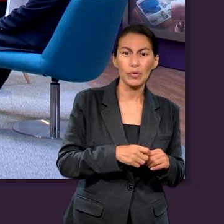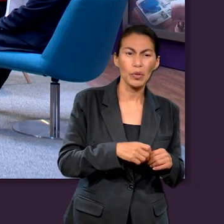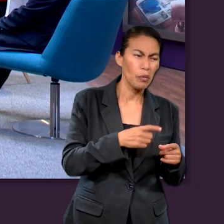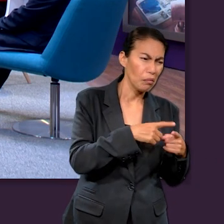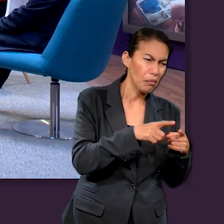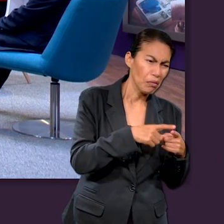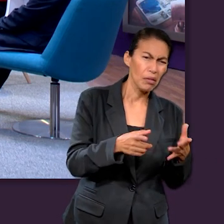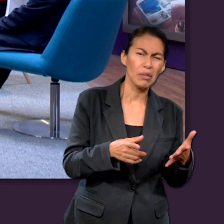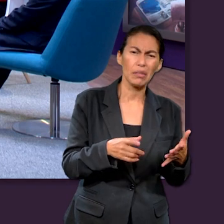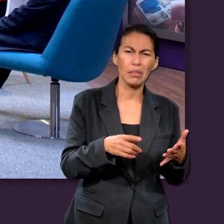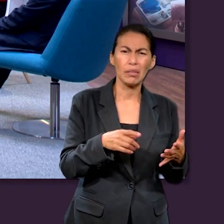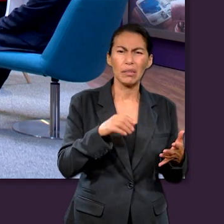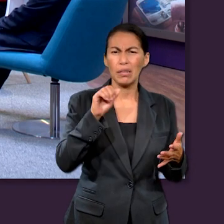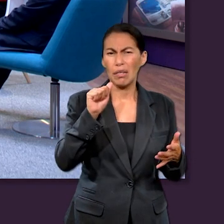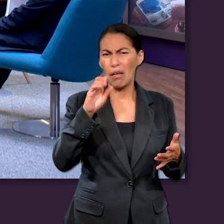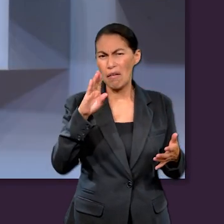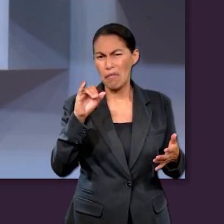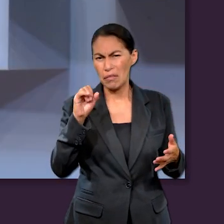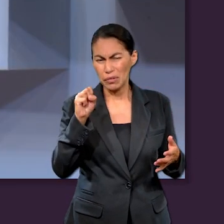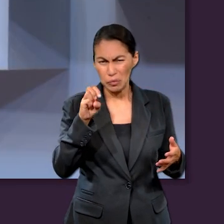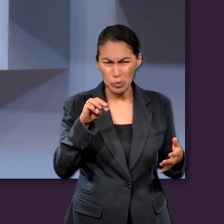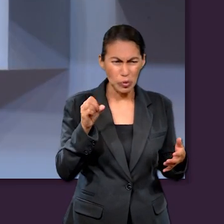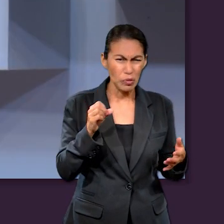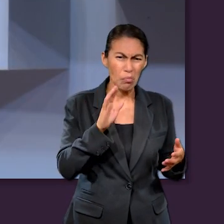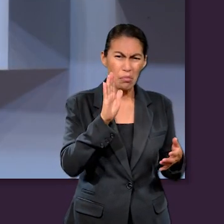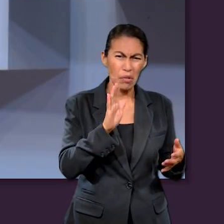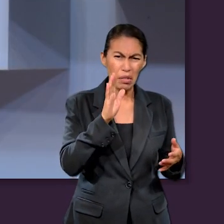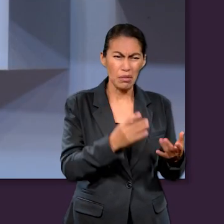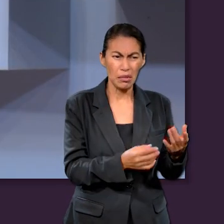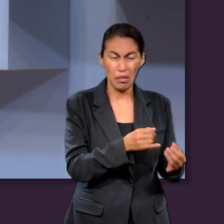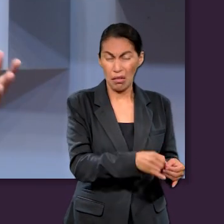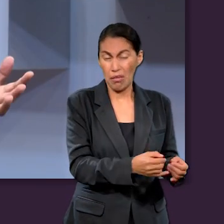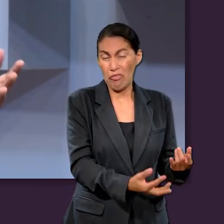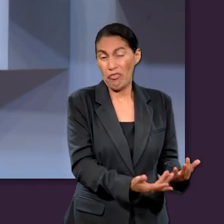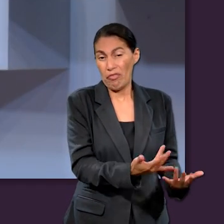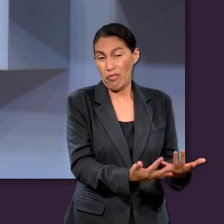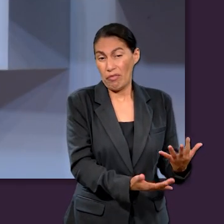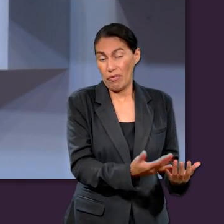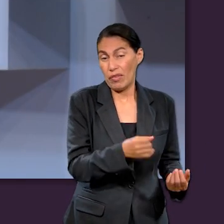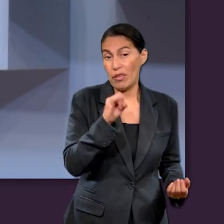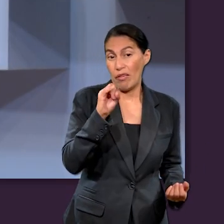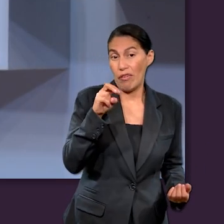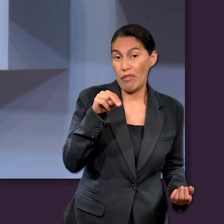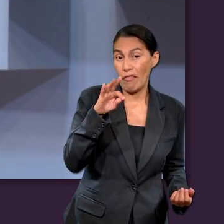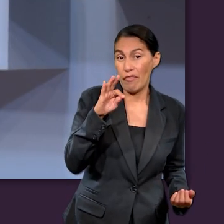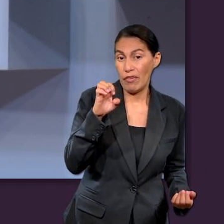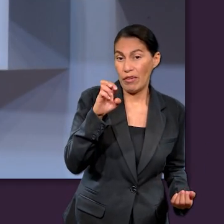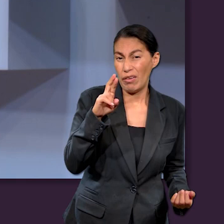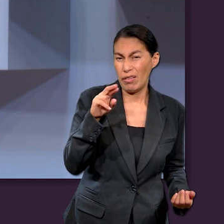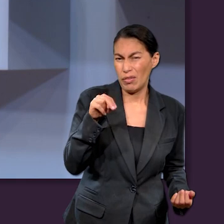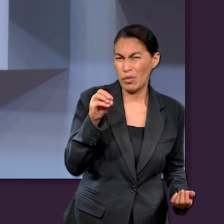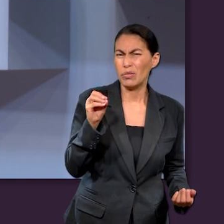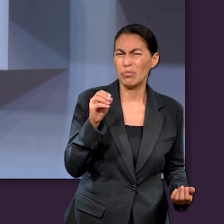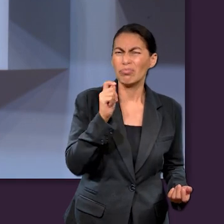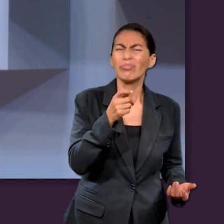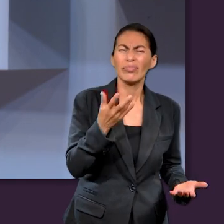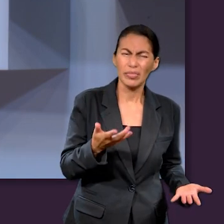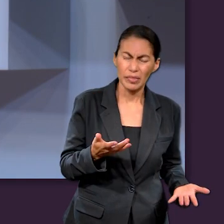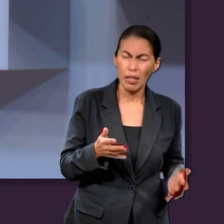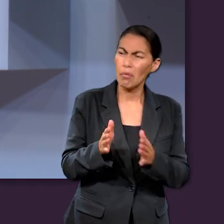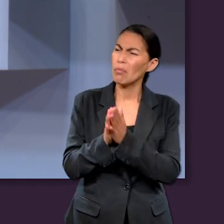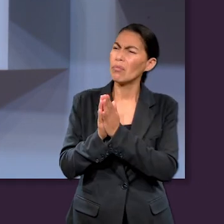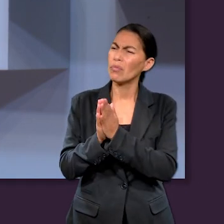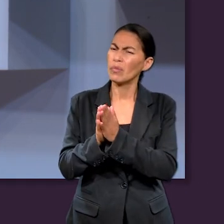el Seol que menciona el Antiguo Testamento como algo parecido al infierno. Pero, ¿qué es lo que